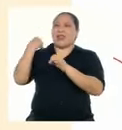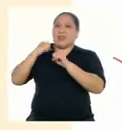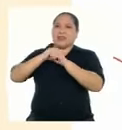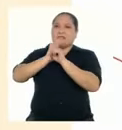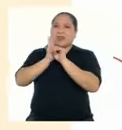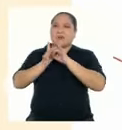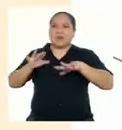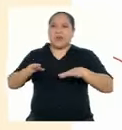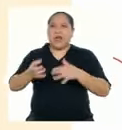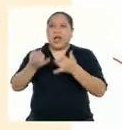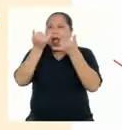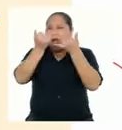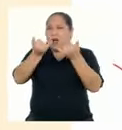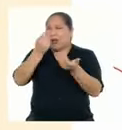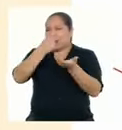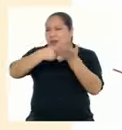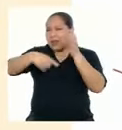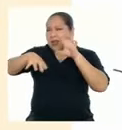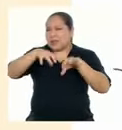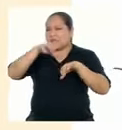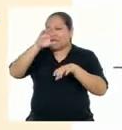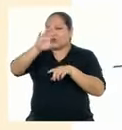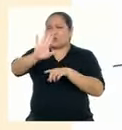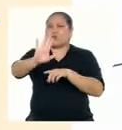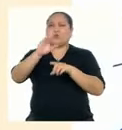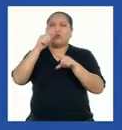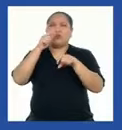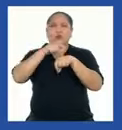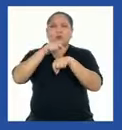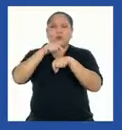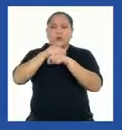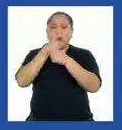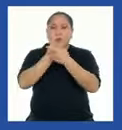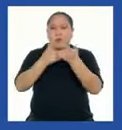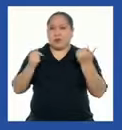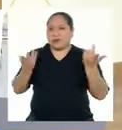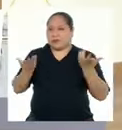¿Qué actividades realizas actualmente en tu tiempo libre?